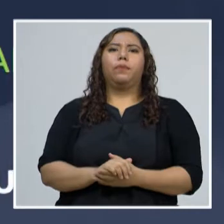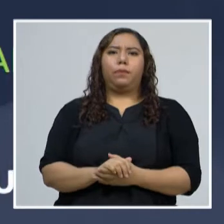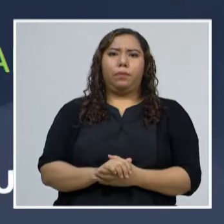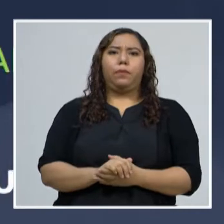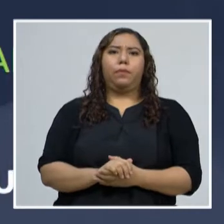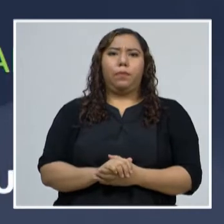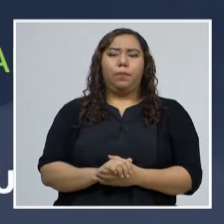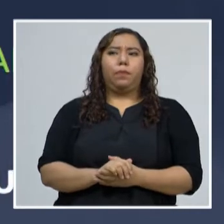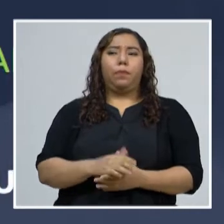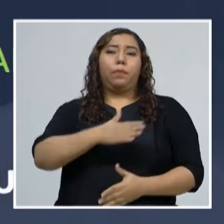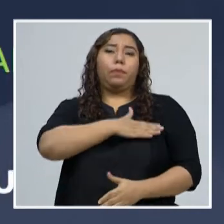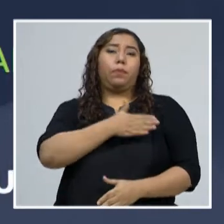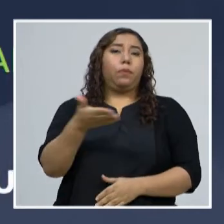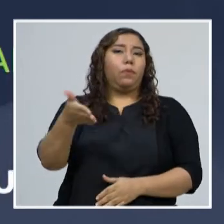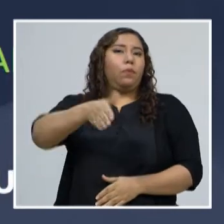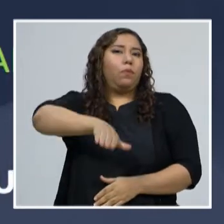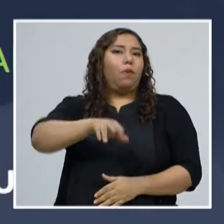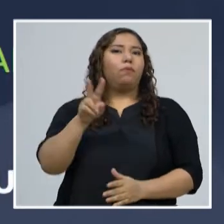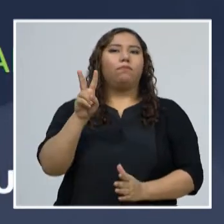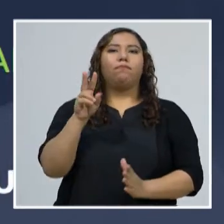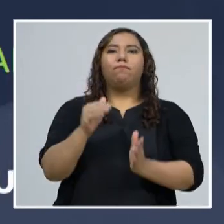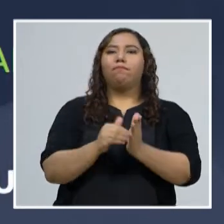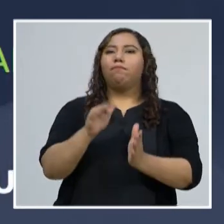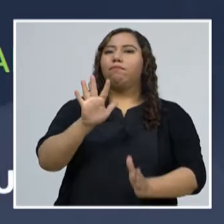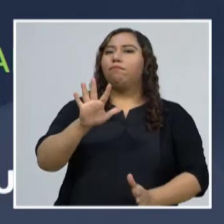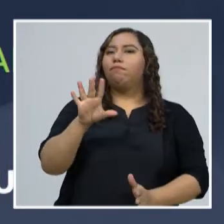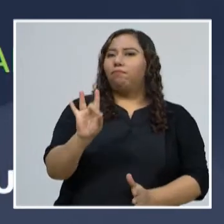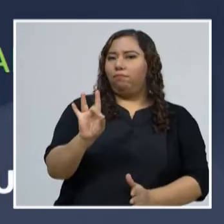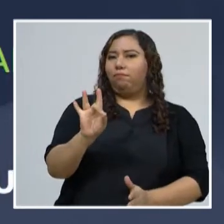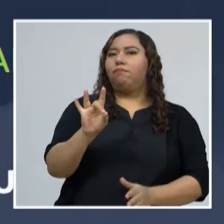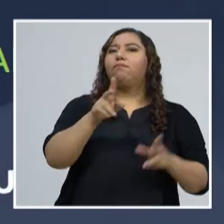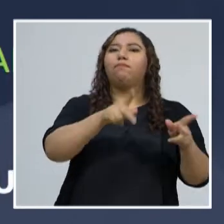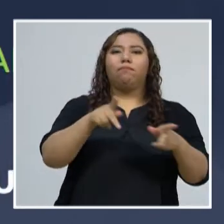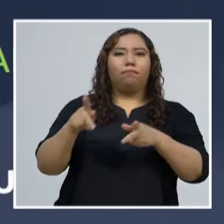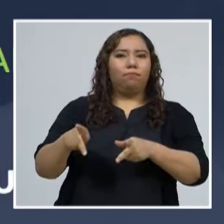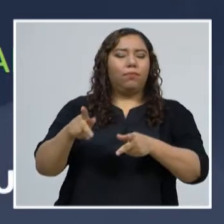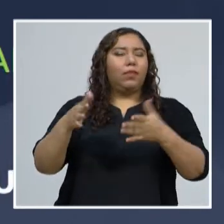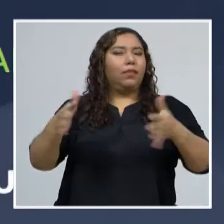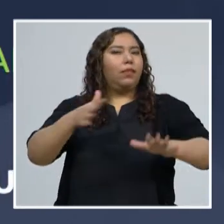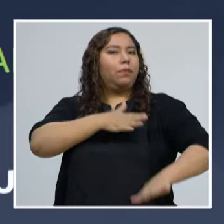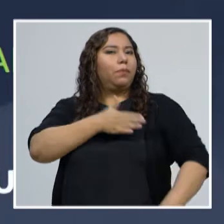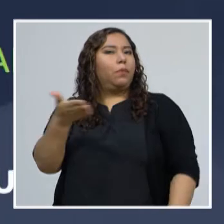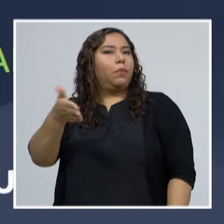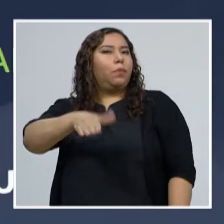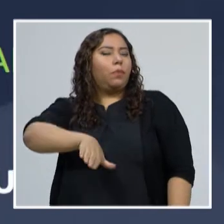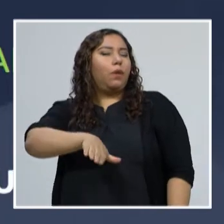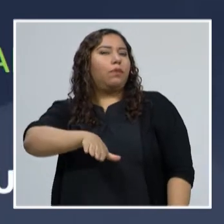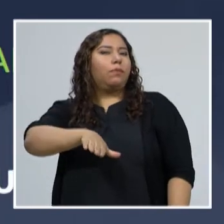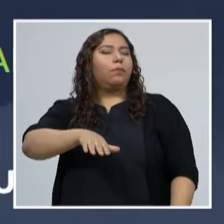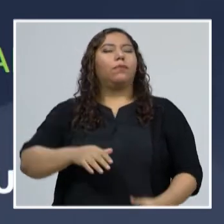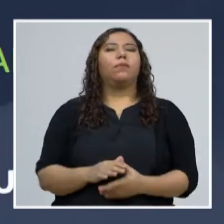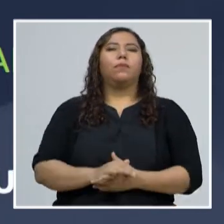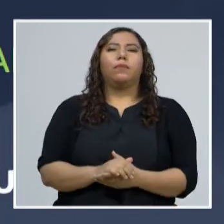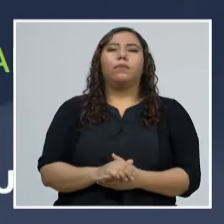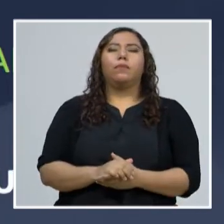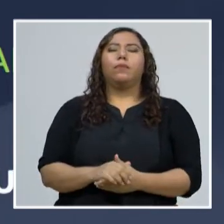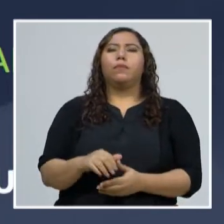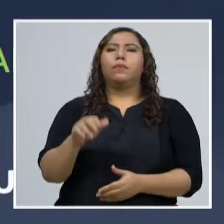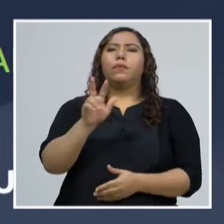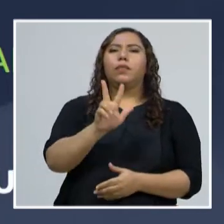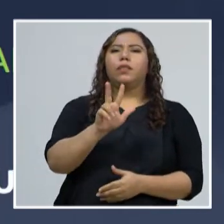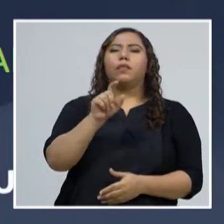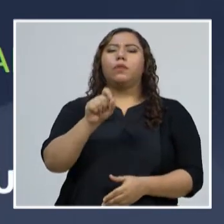cifra de letalidad, 2,058 compatriotas que han perdido la vida, teniendo una tasa de letalidad de 3